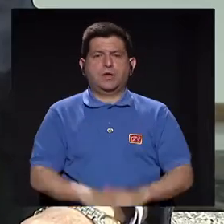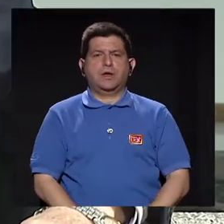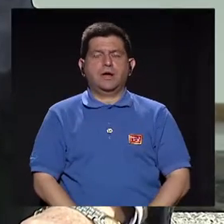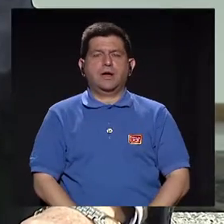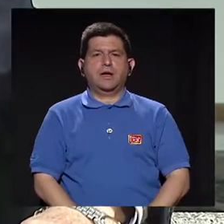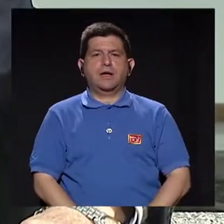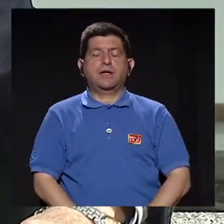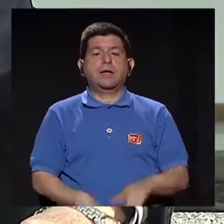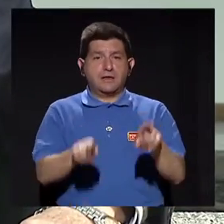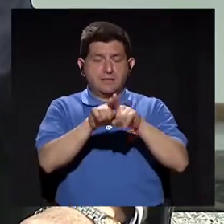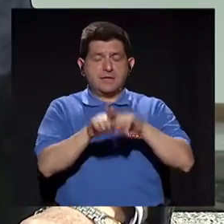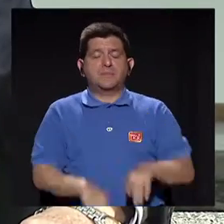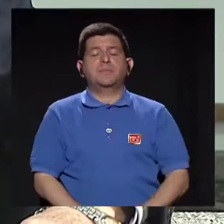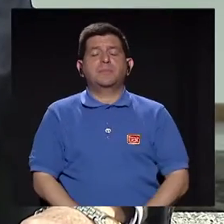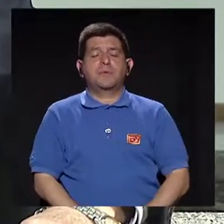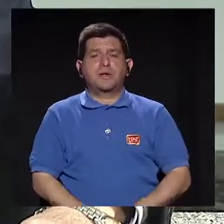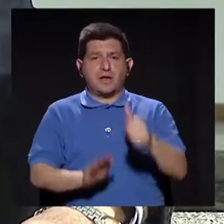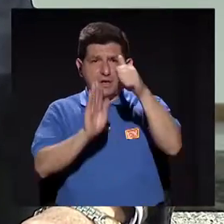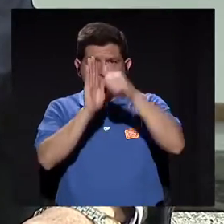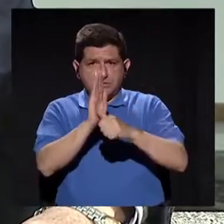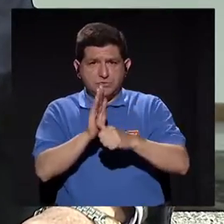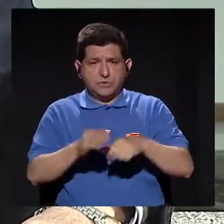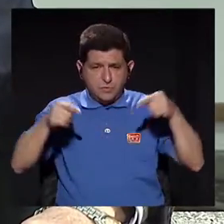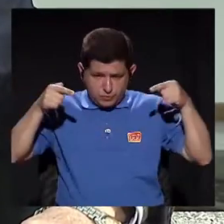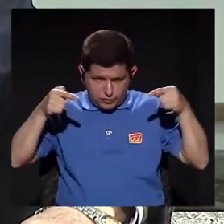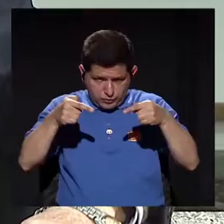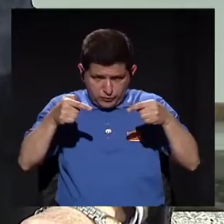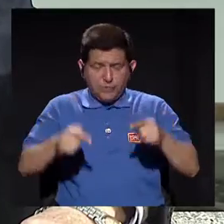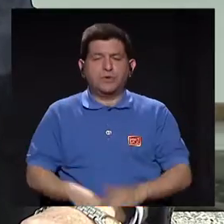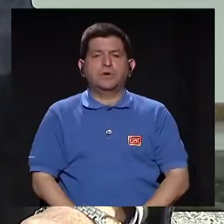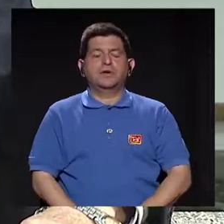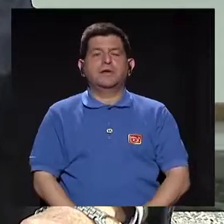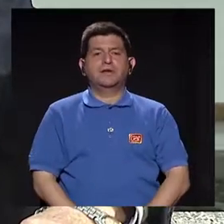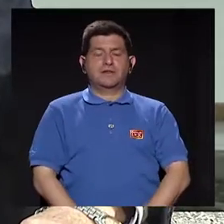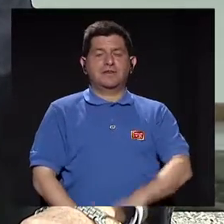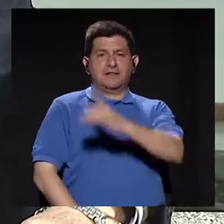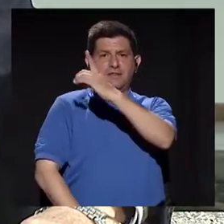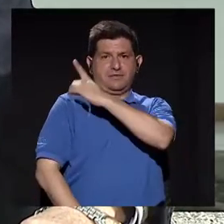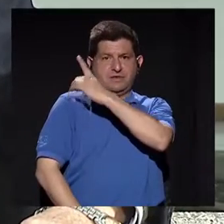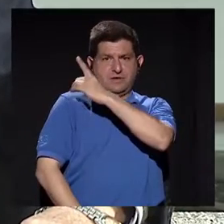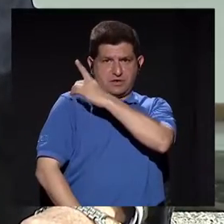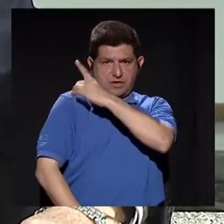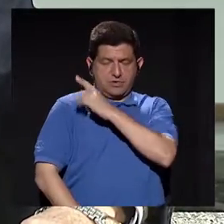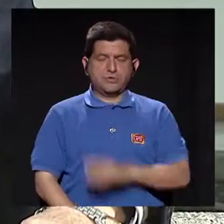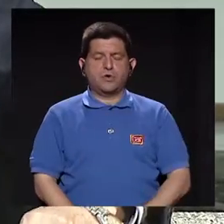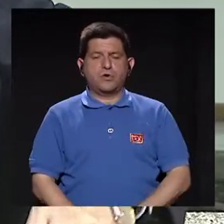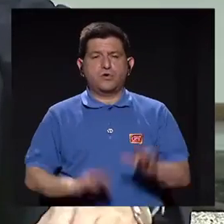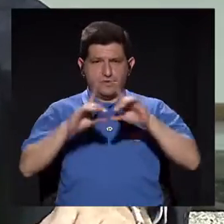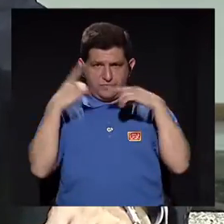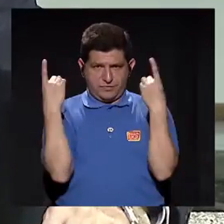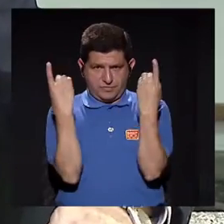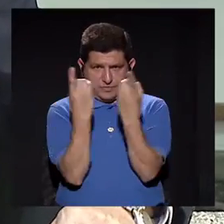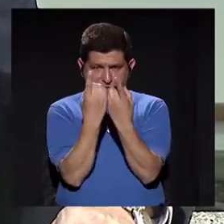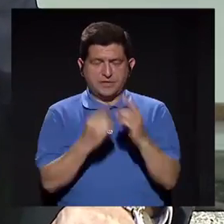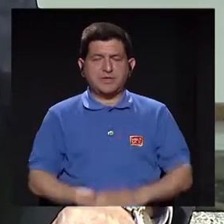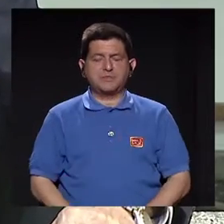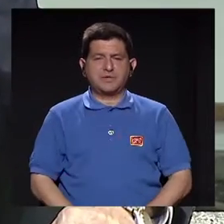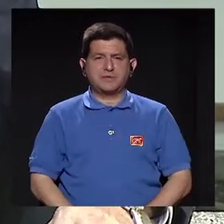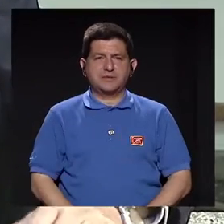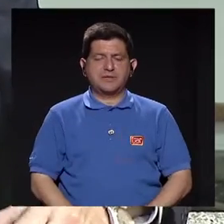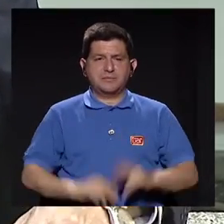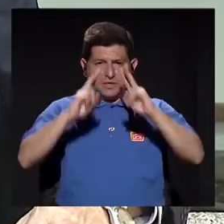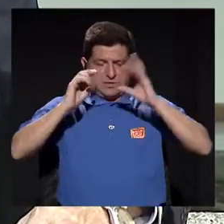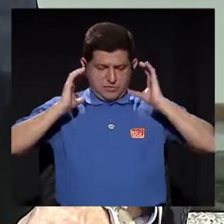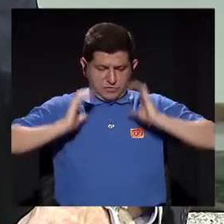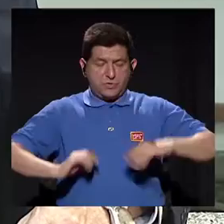y cirugía laparoscópica. Además de eso es el director del departamento de